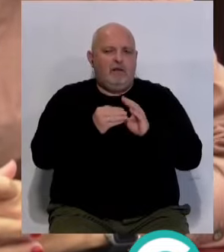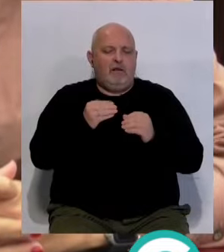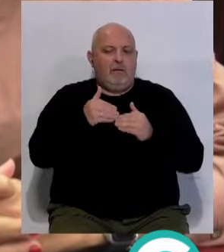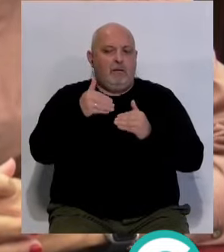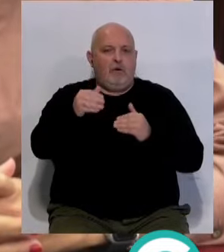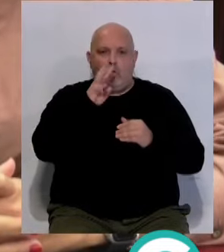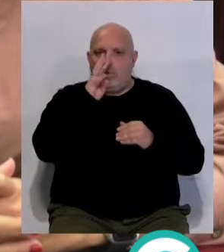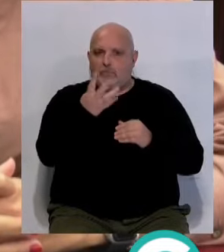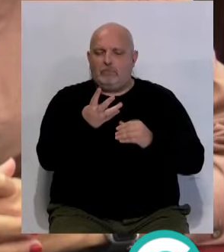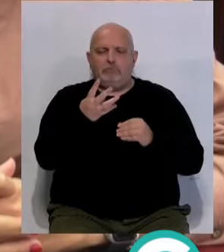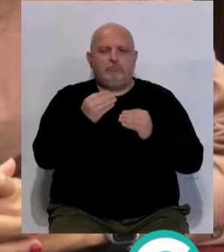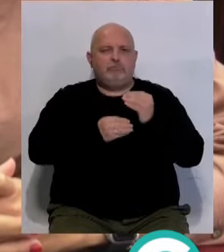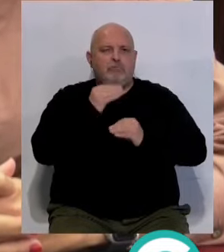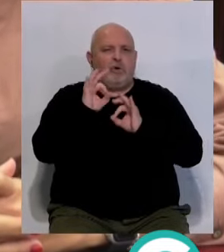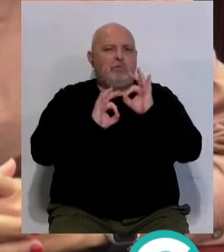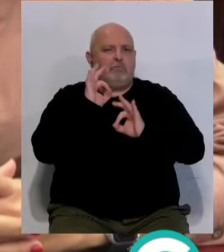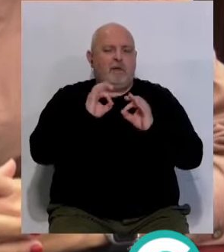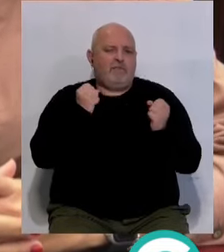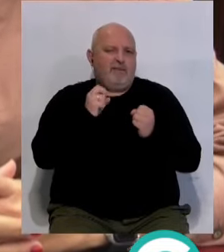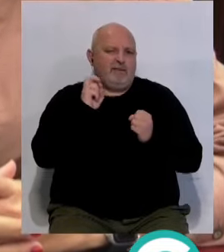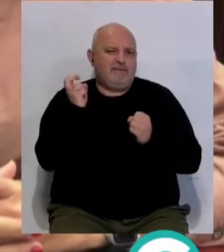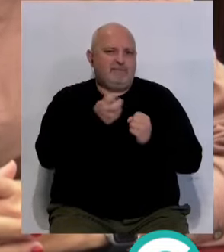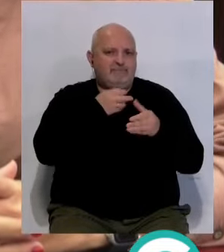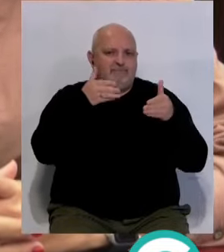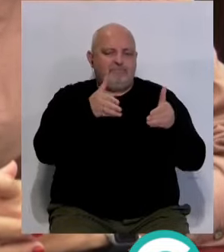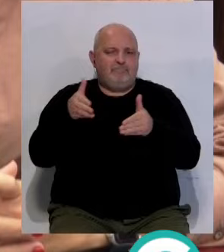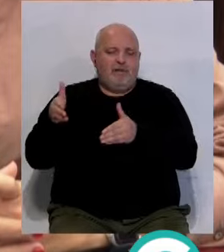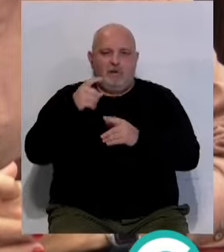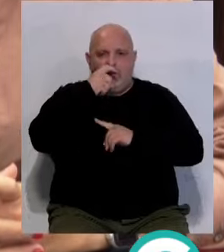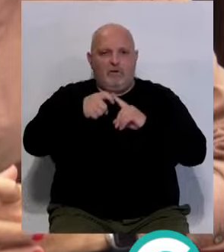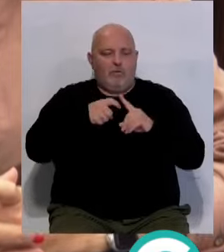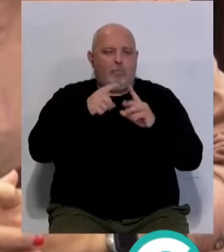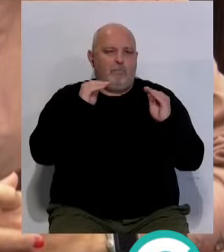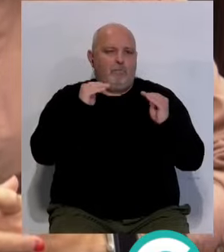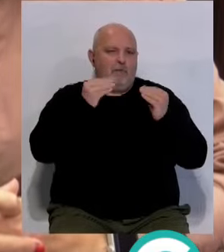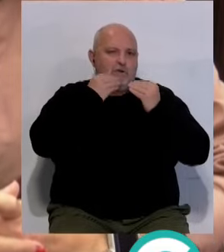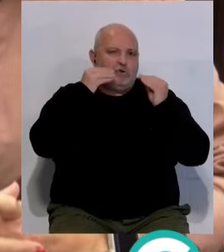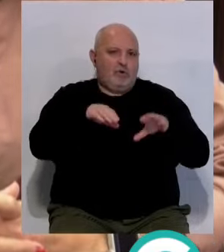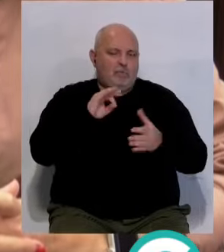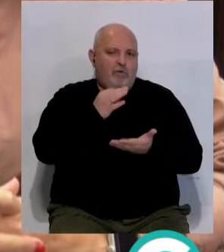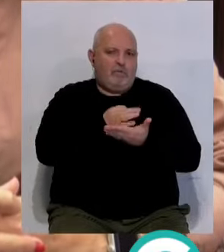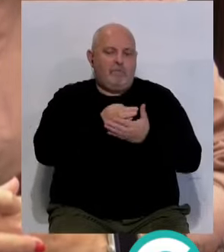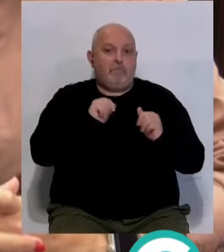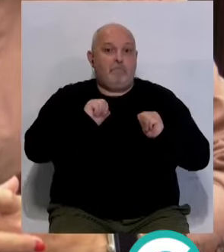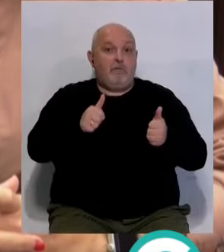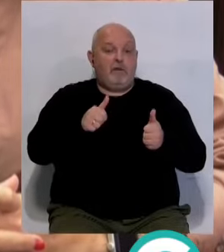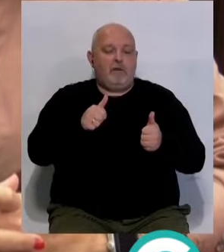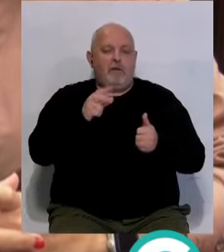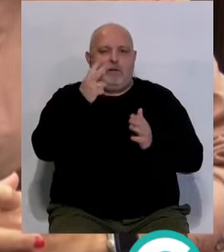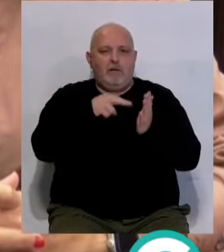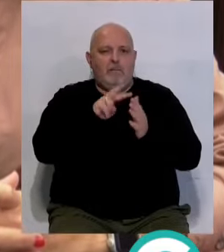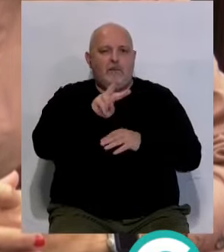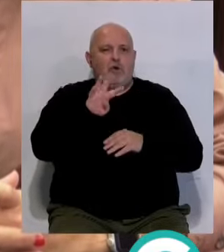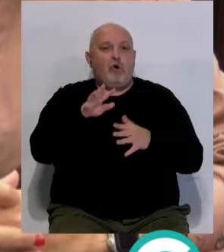activará para cuatro años y supondrá la organización de actividades dedicadas. Cada año a un periodo histórico de la ciudad. comenzará en